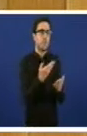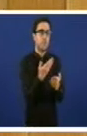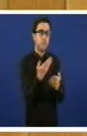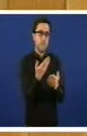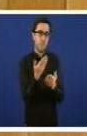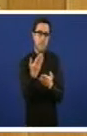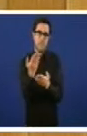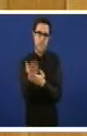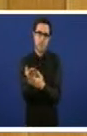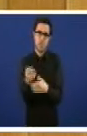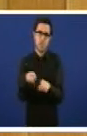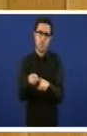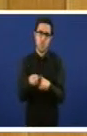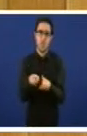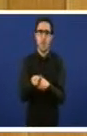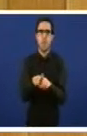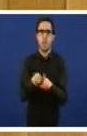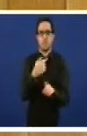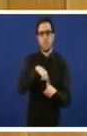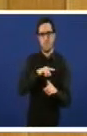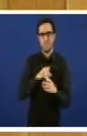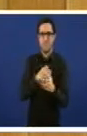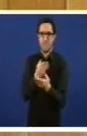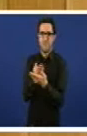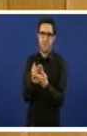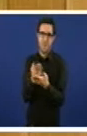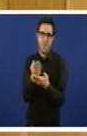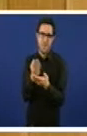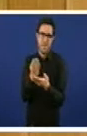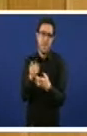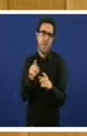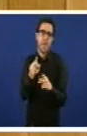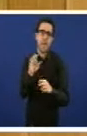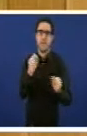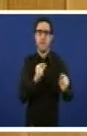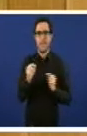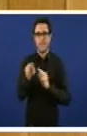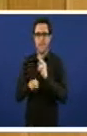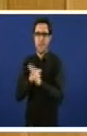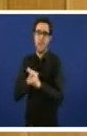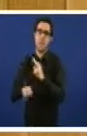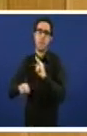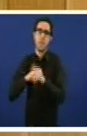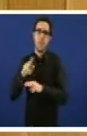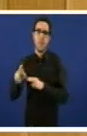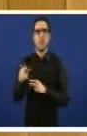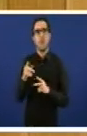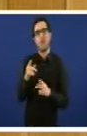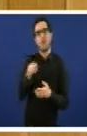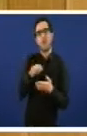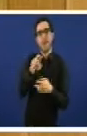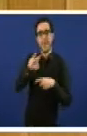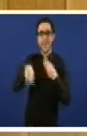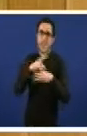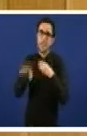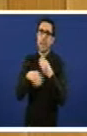congruentemente coa nosa posición no debate da interpelación congruentemente tamén coas emendas e o discurso que